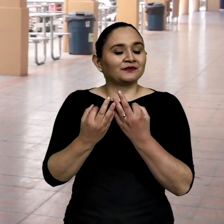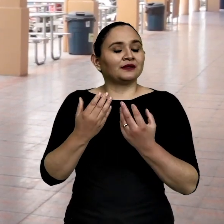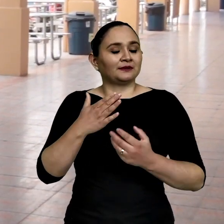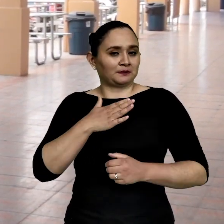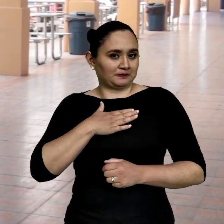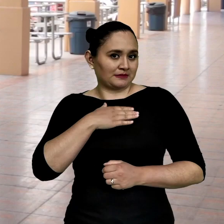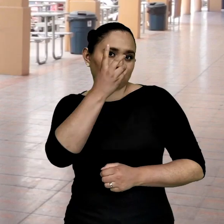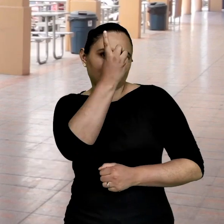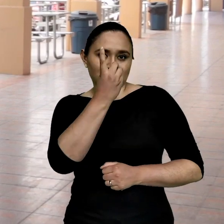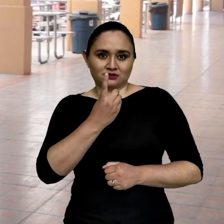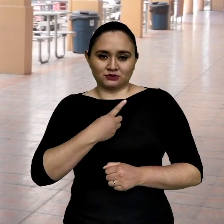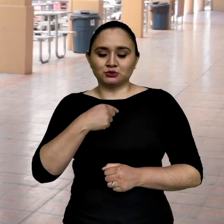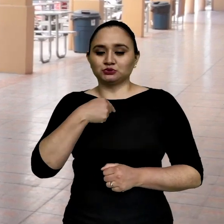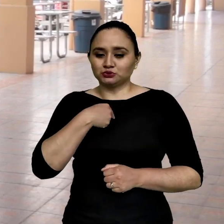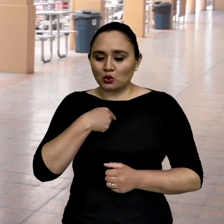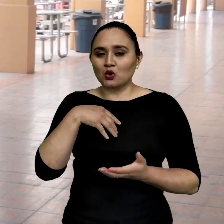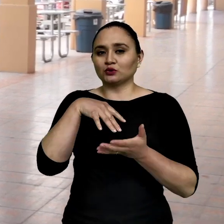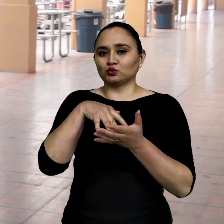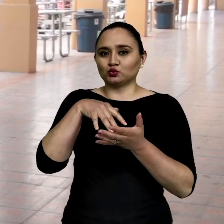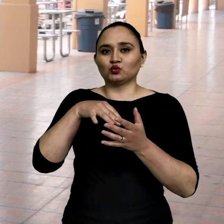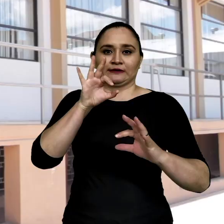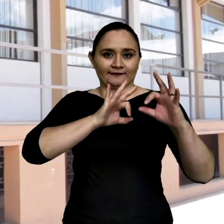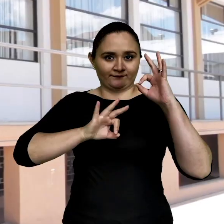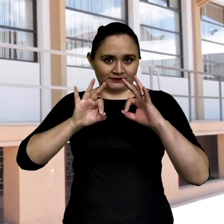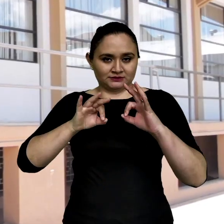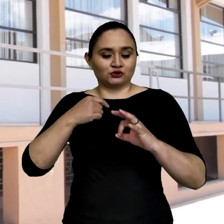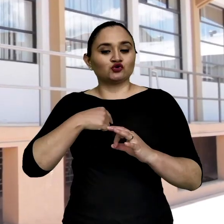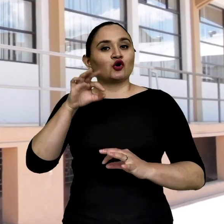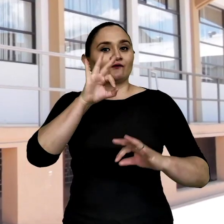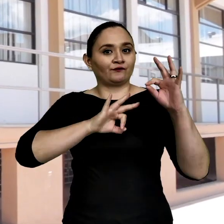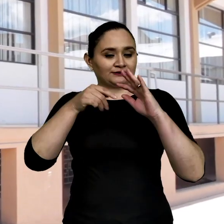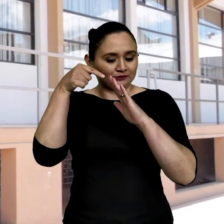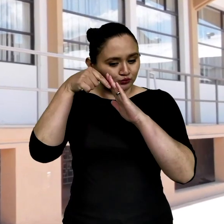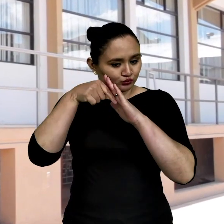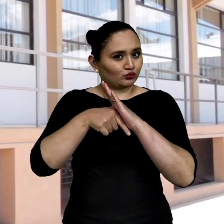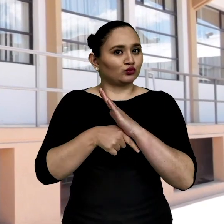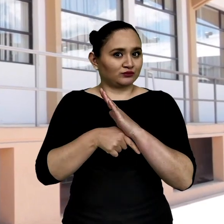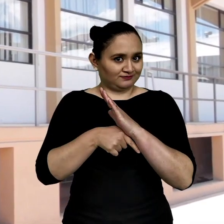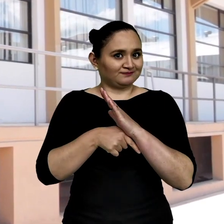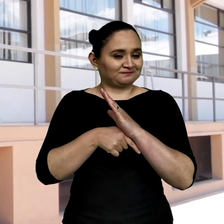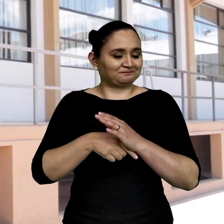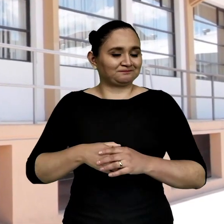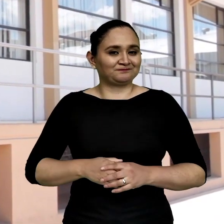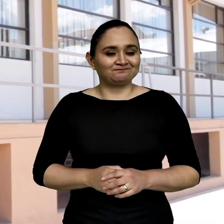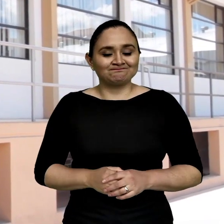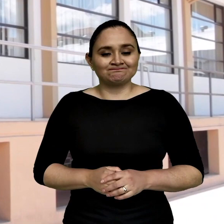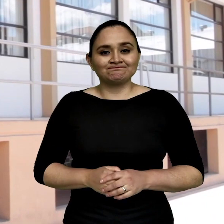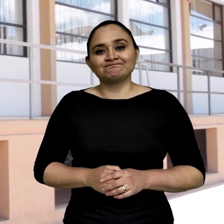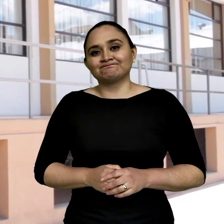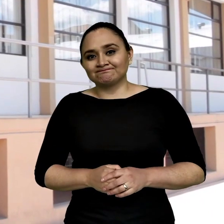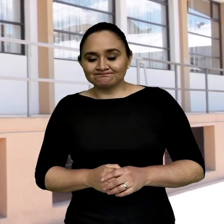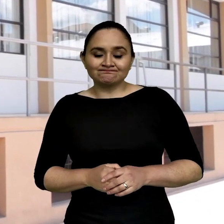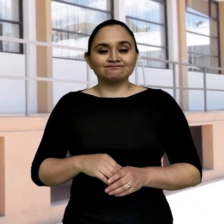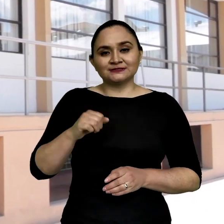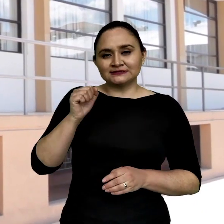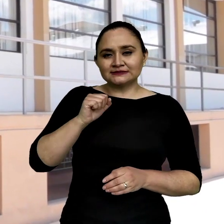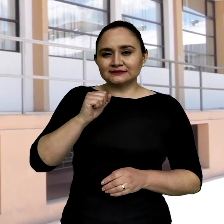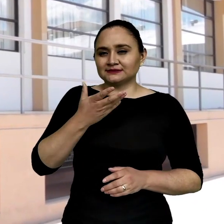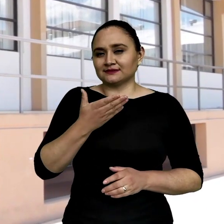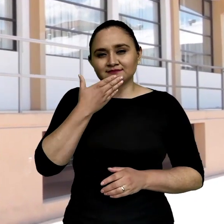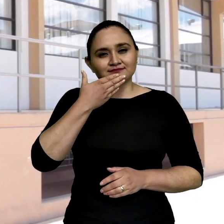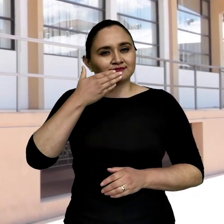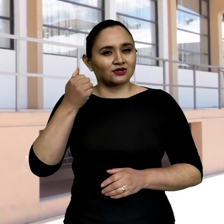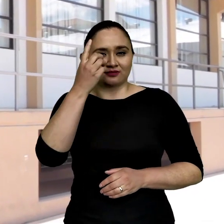pero ahí sí me decidí, dije voy a seguir física, soy física pura y realmente